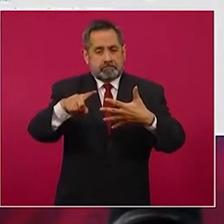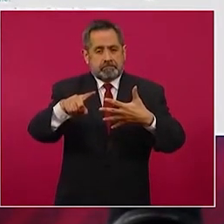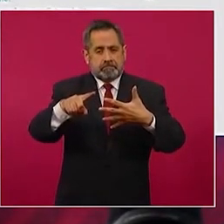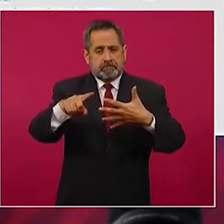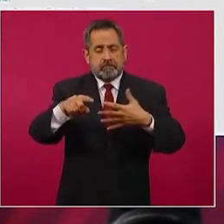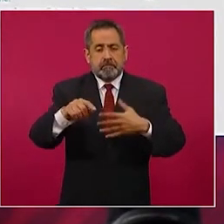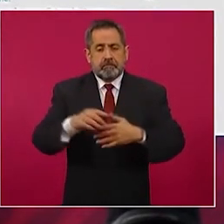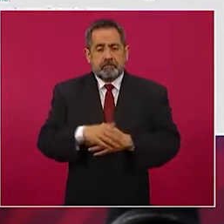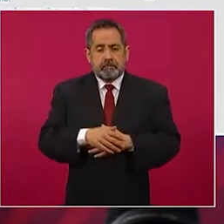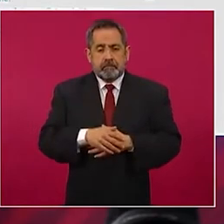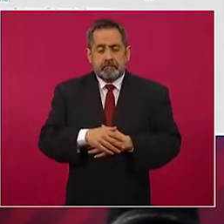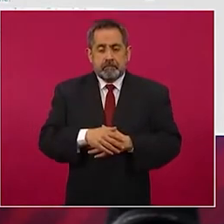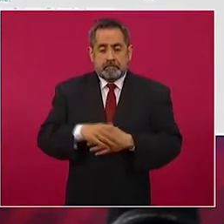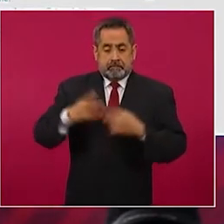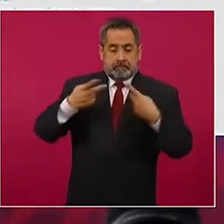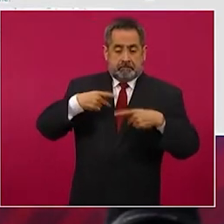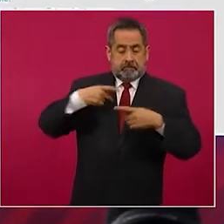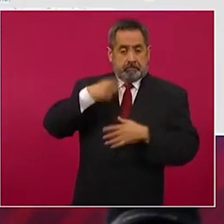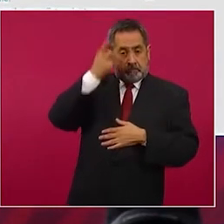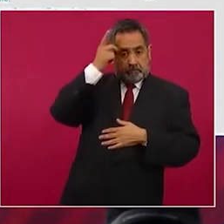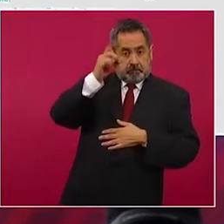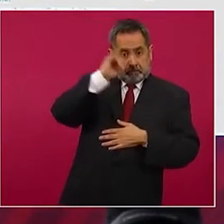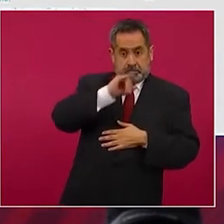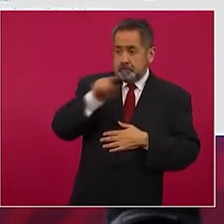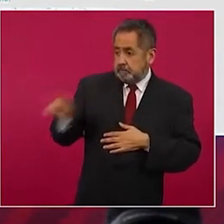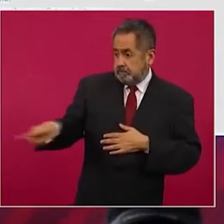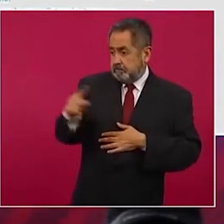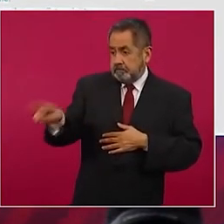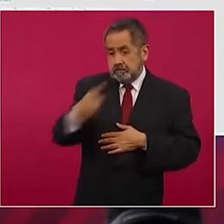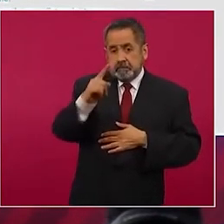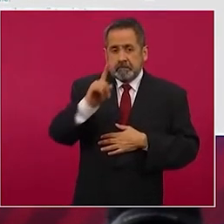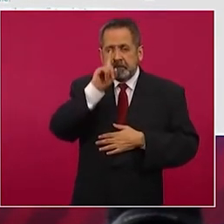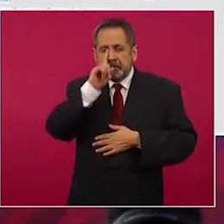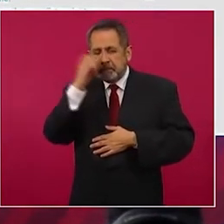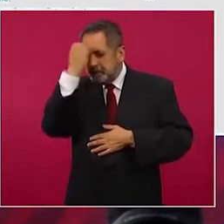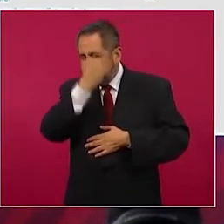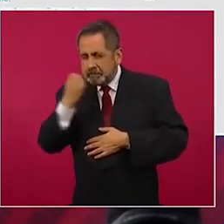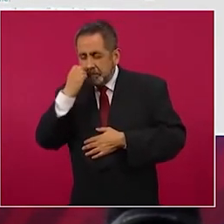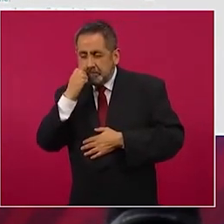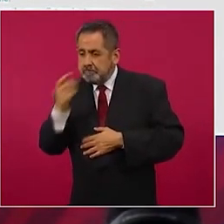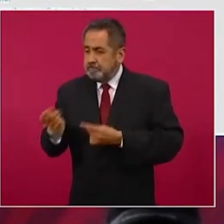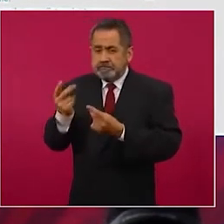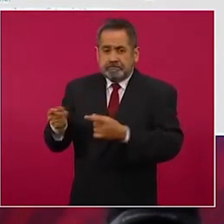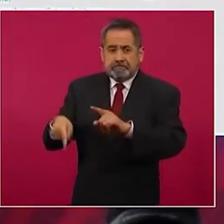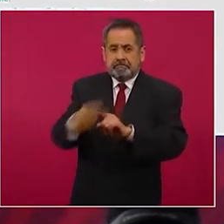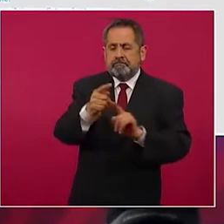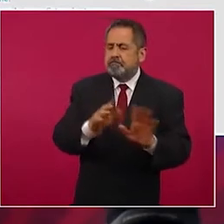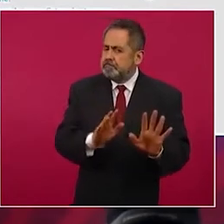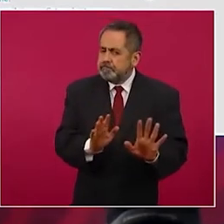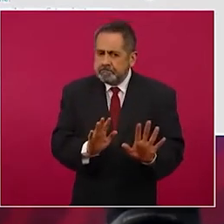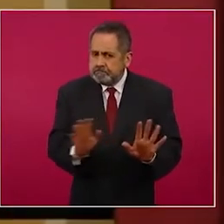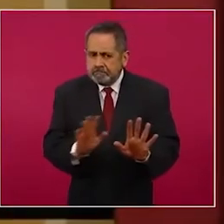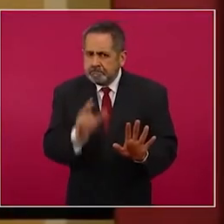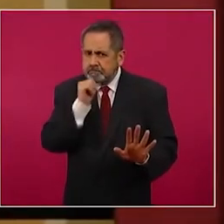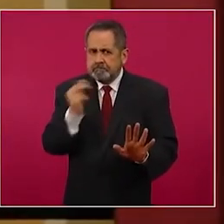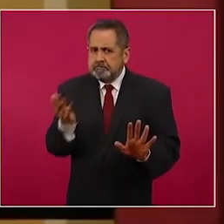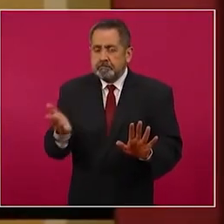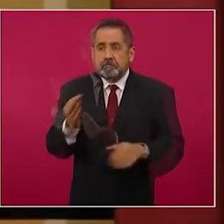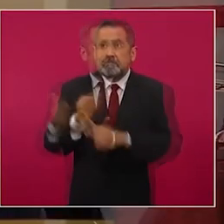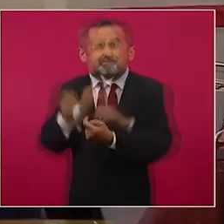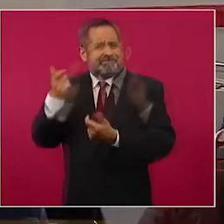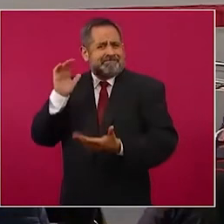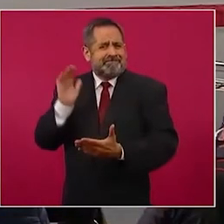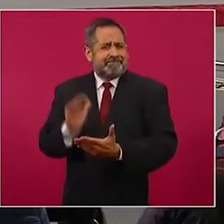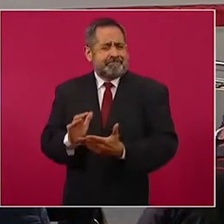de pruebas de COVID a sus empleados. Hay escasez mundial de reactivos.